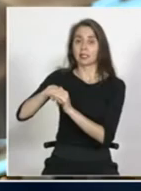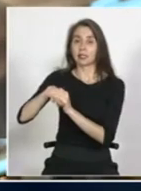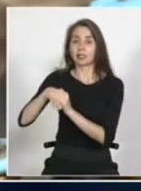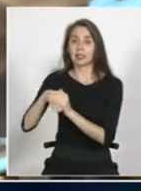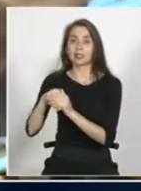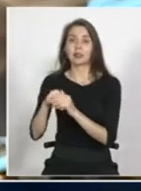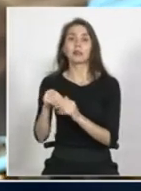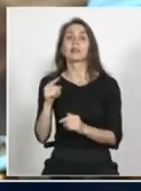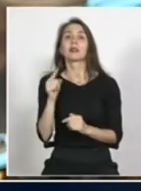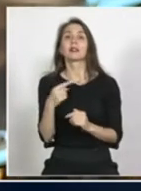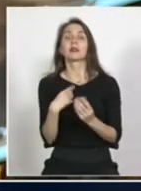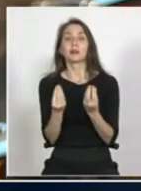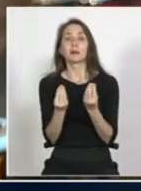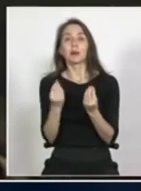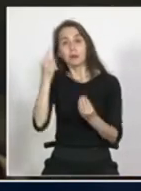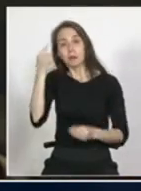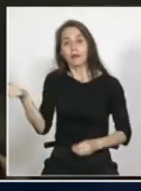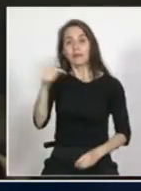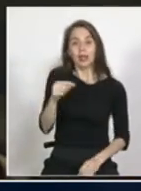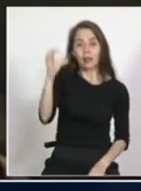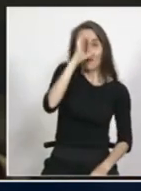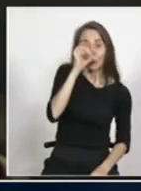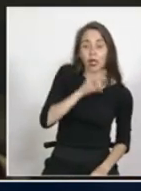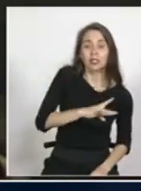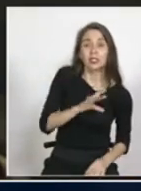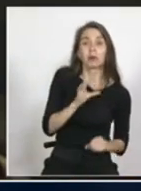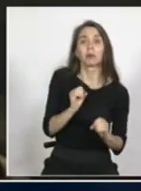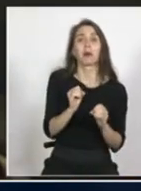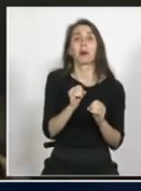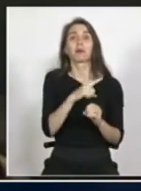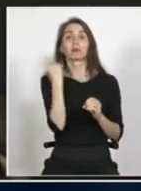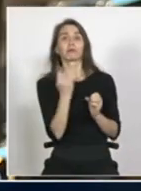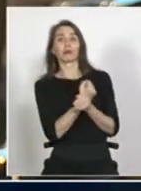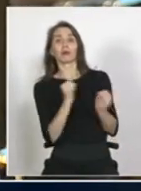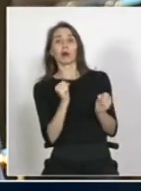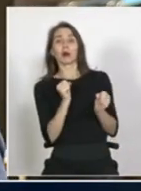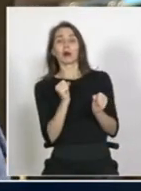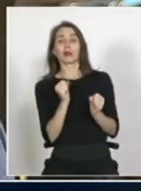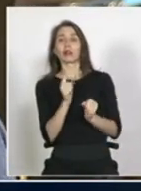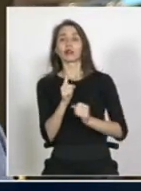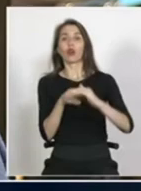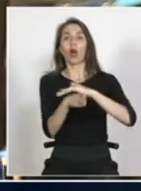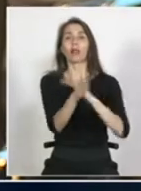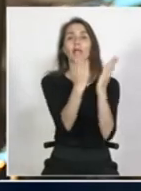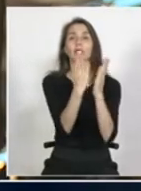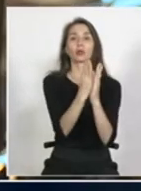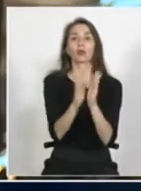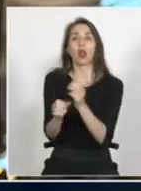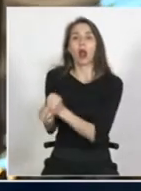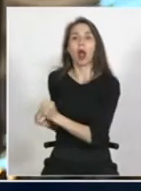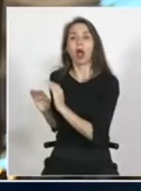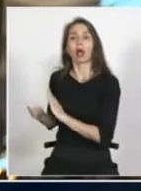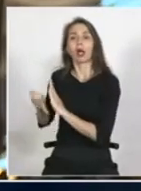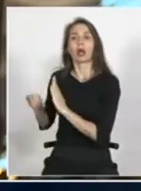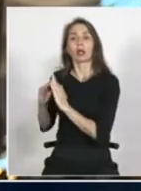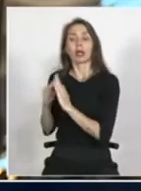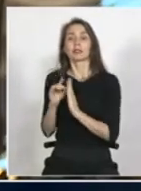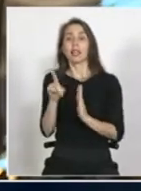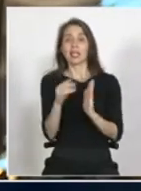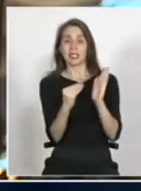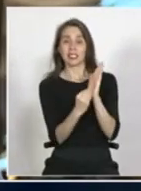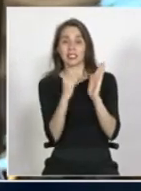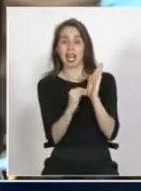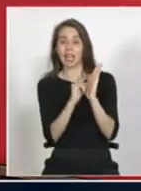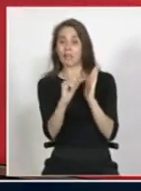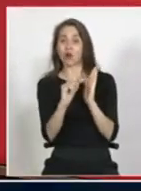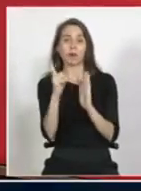lo que vienen a buscar al país, no ingresan al sistema. Por lo tanto, yo diría que estos son datos subrepresentados. O sea, es